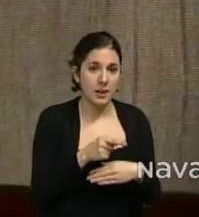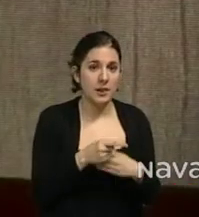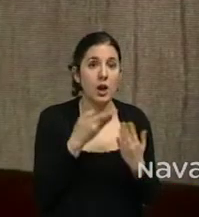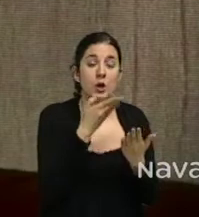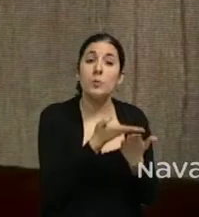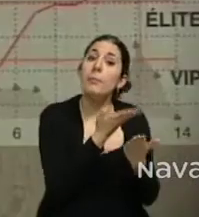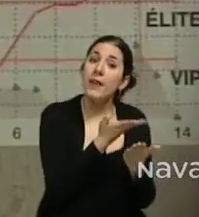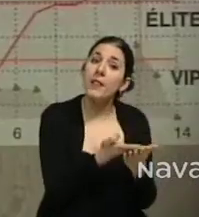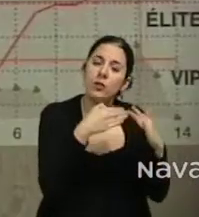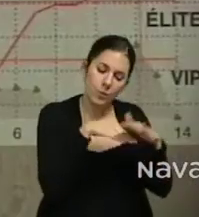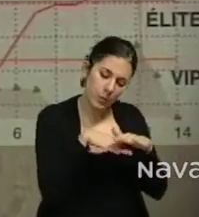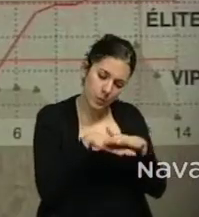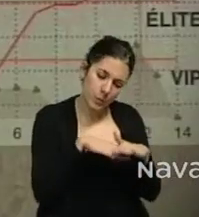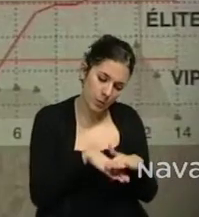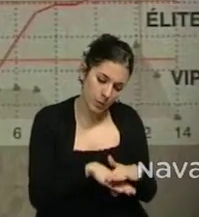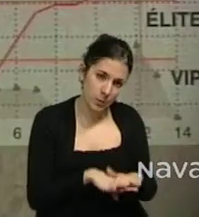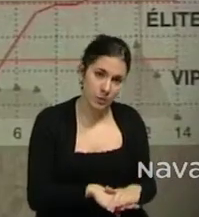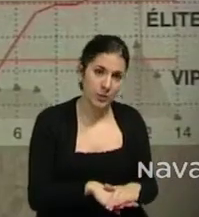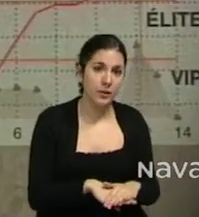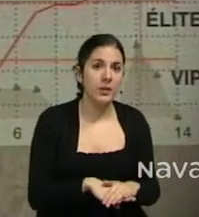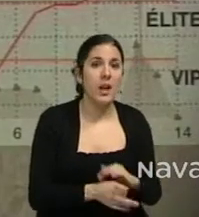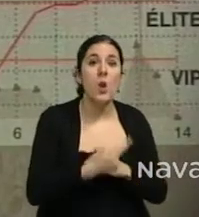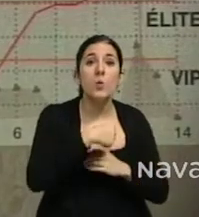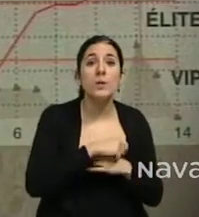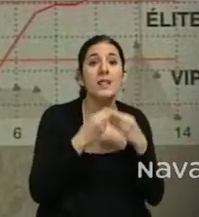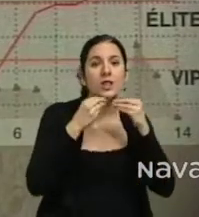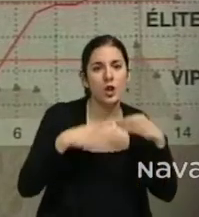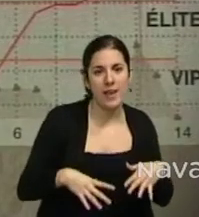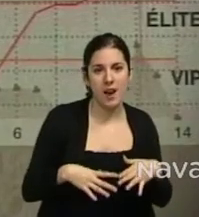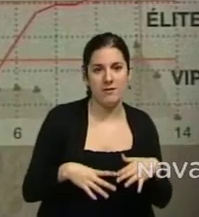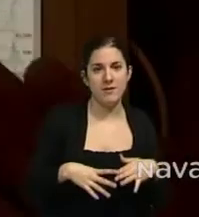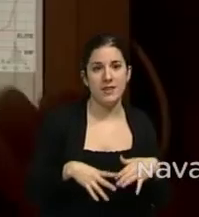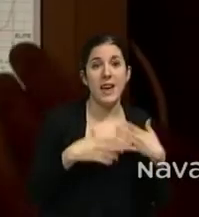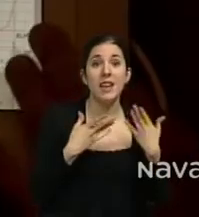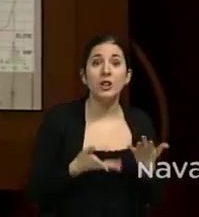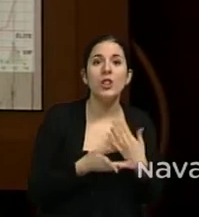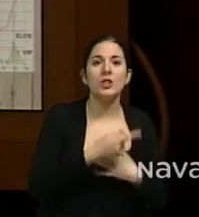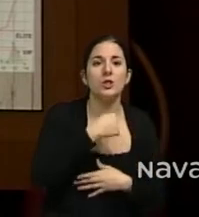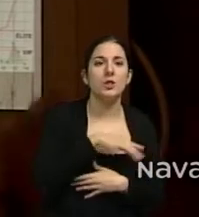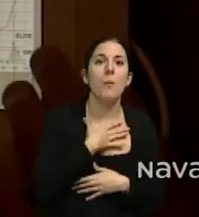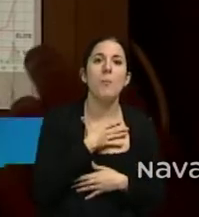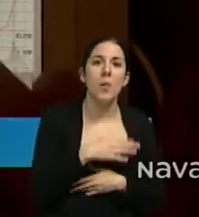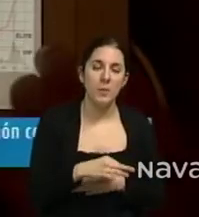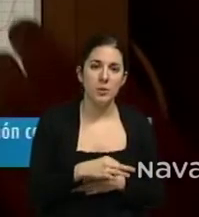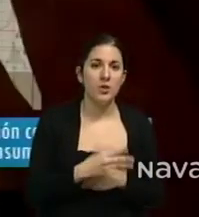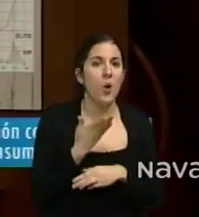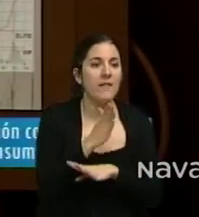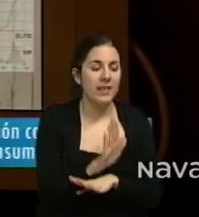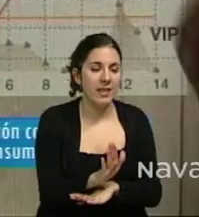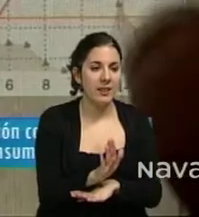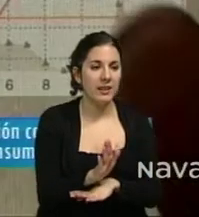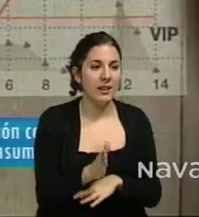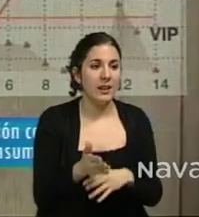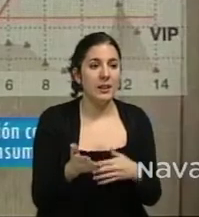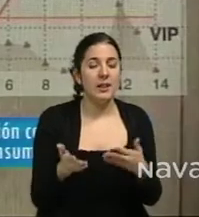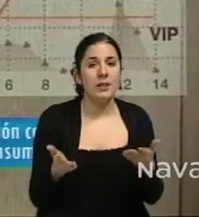pedidos que hemos ido realizando a lo largo de todo nuestro historial. Y eso nos permite ofrecerle al usuario, pues es lo